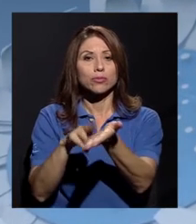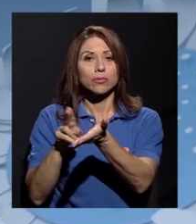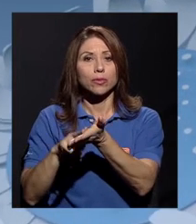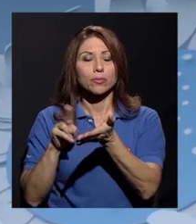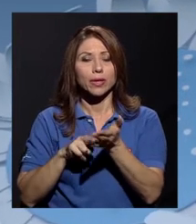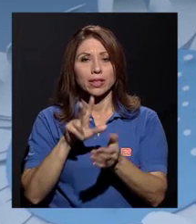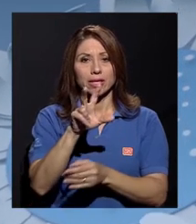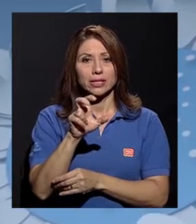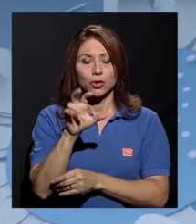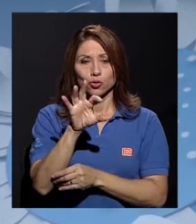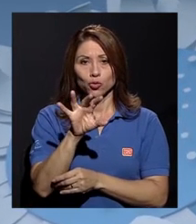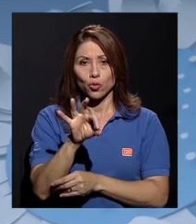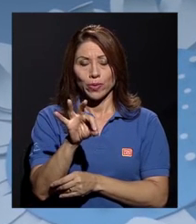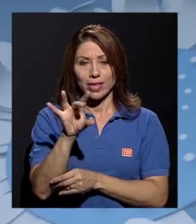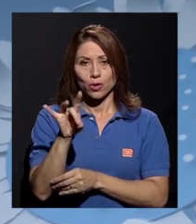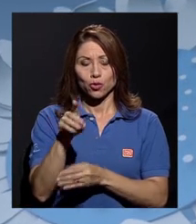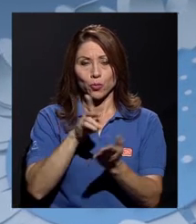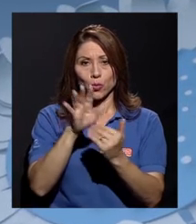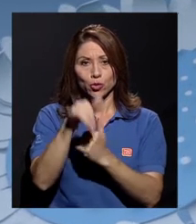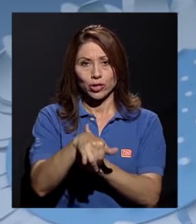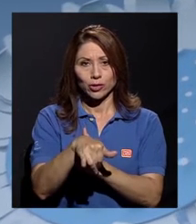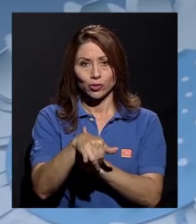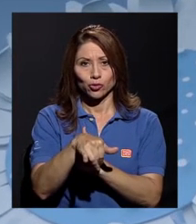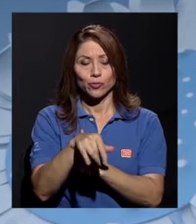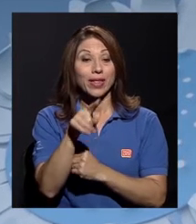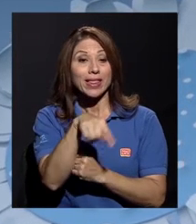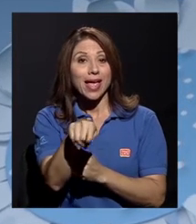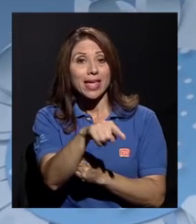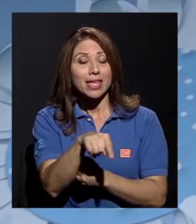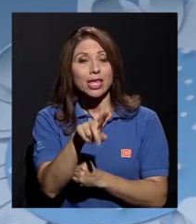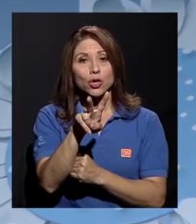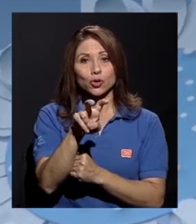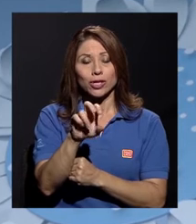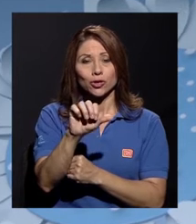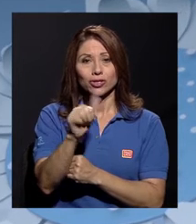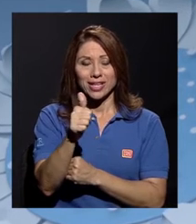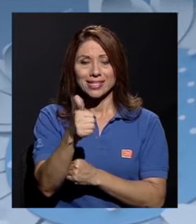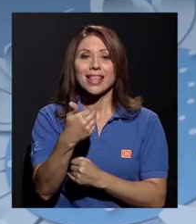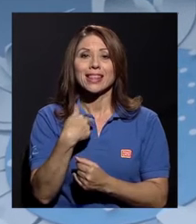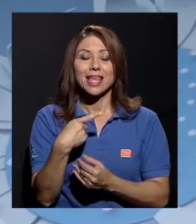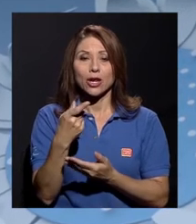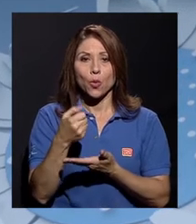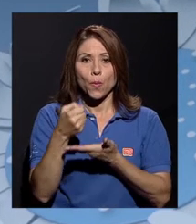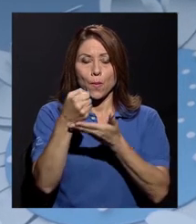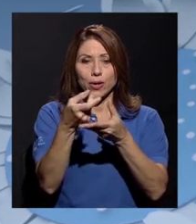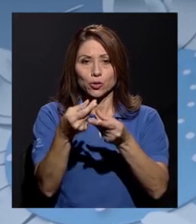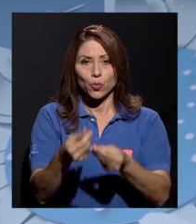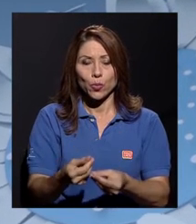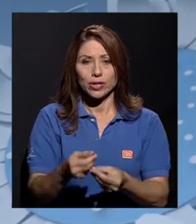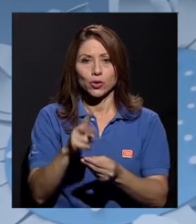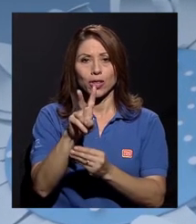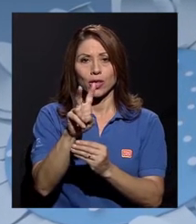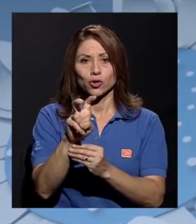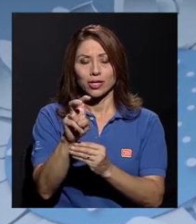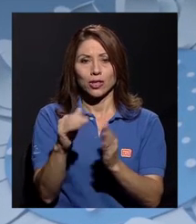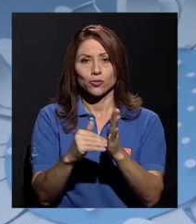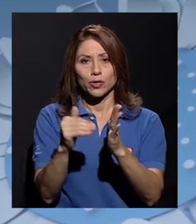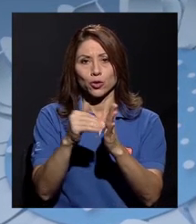398 proyectos, de los cuales solo 210 cuentan con un presupuesto de 200